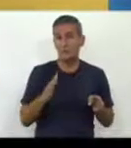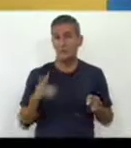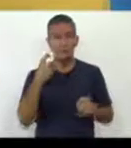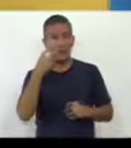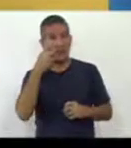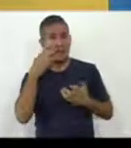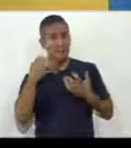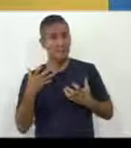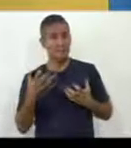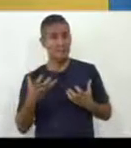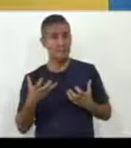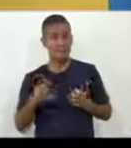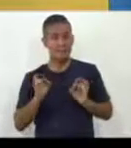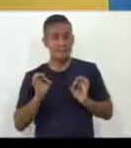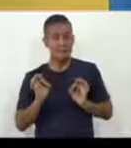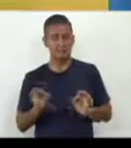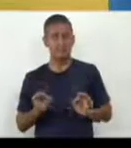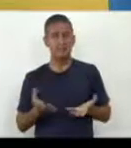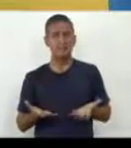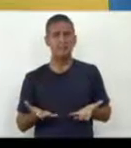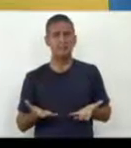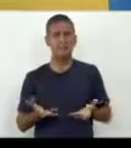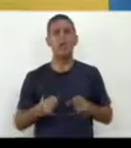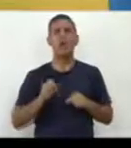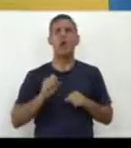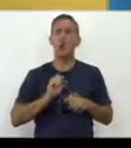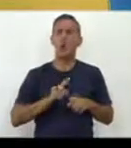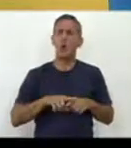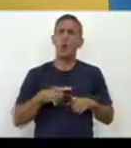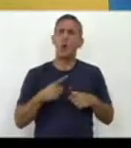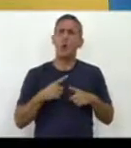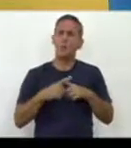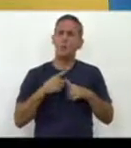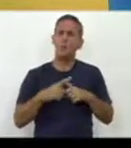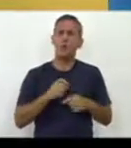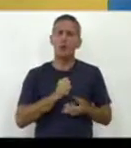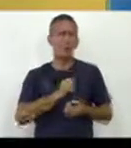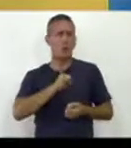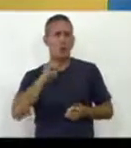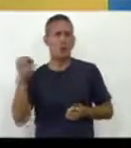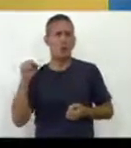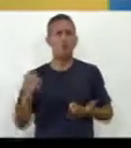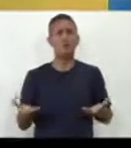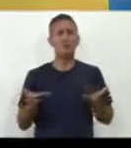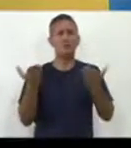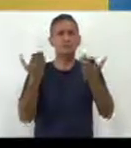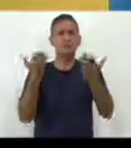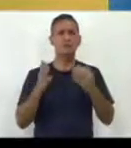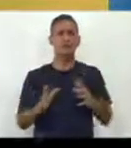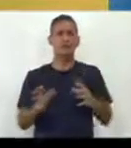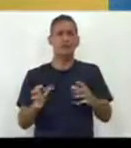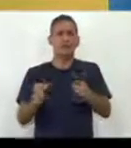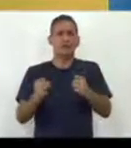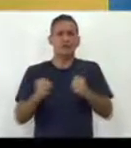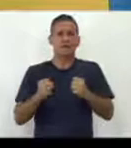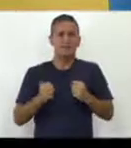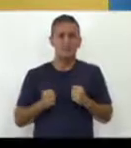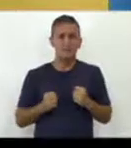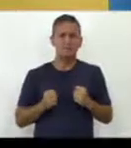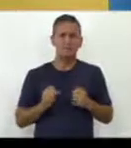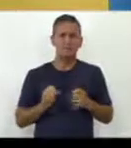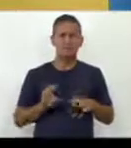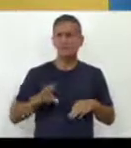importante en sí por los logros del desarrollo que en ella se alcanzan y entonces